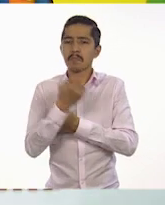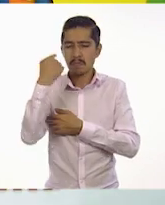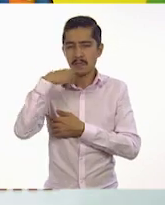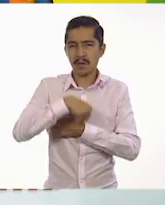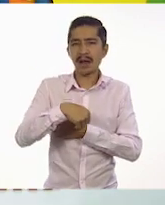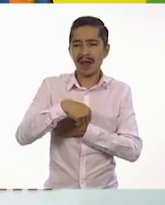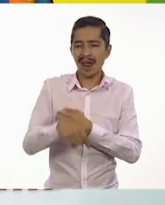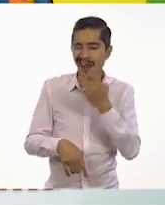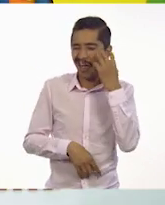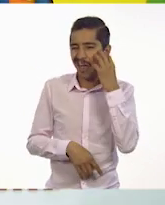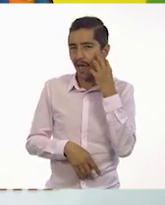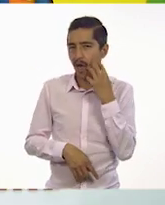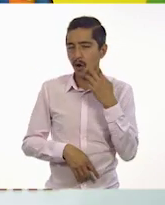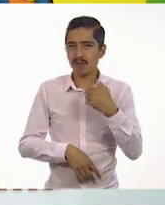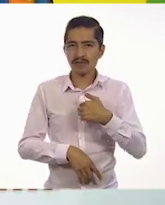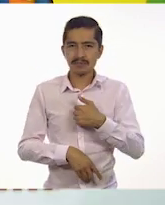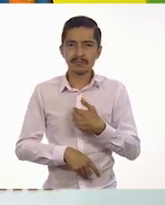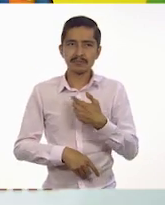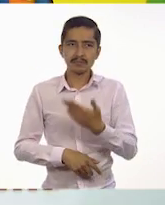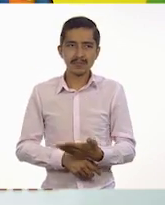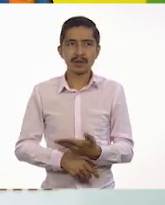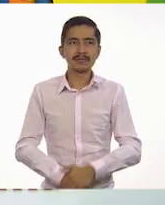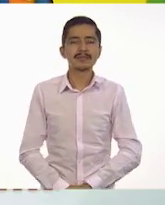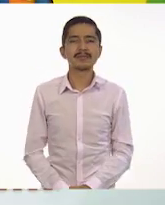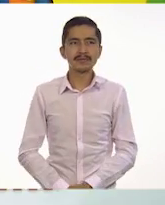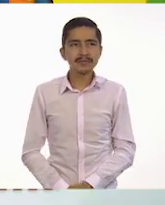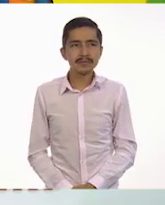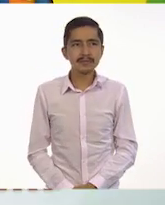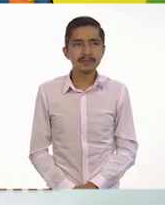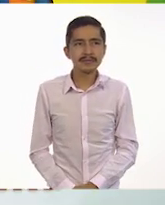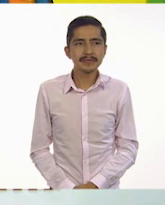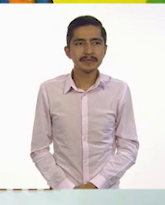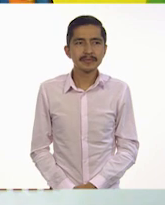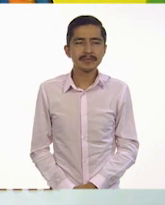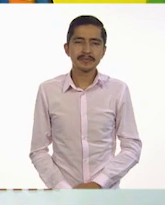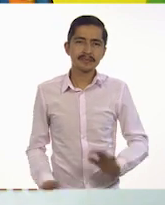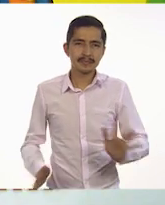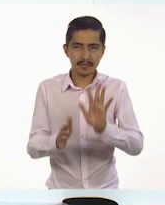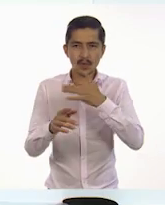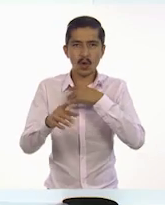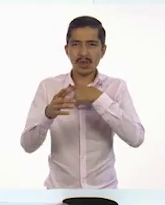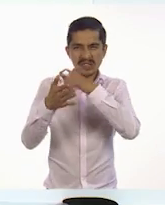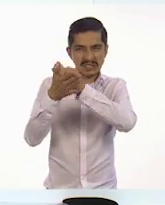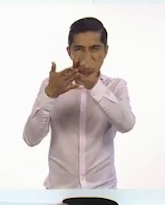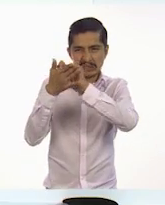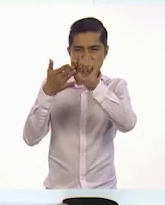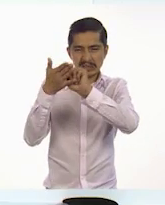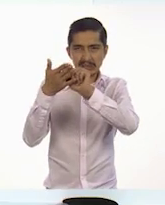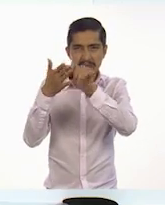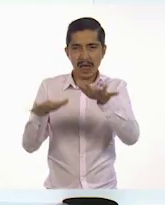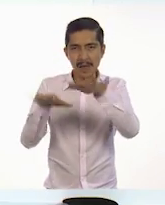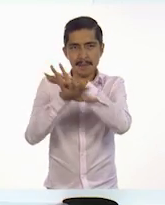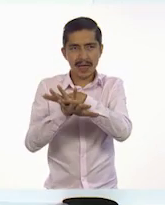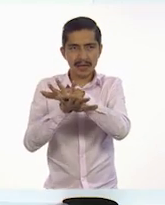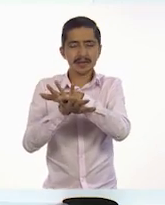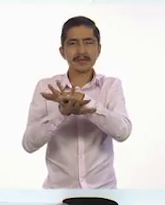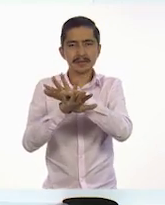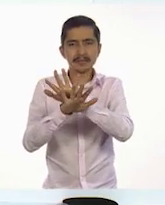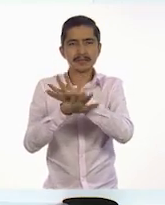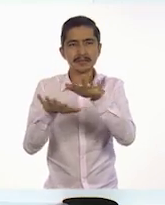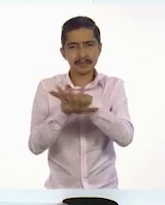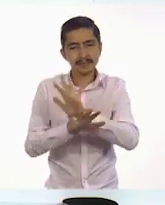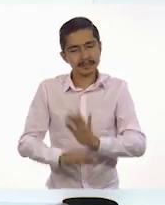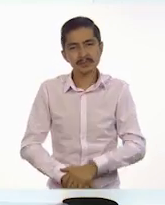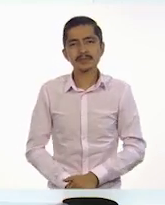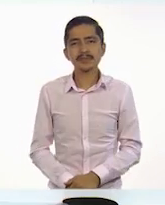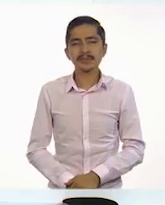cercano. Más cercano porque respetuosamente como Entonces, voy a tachar. Sí. Esto se va. Eso lo